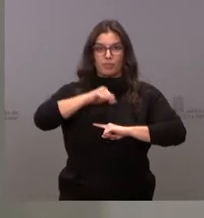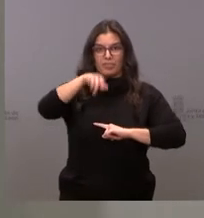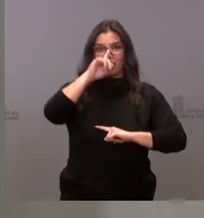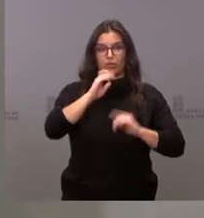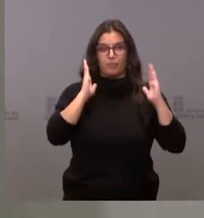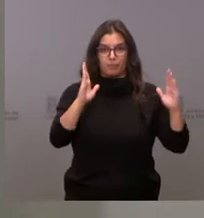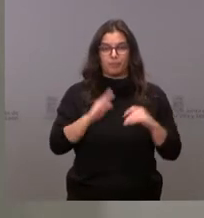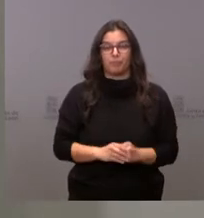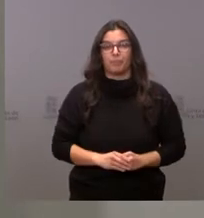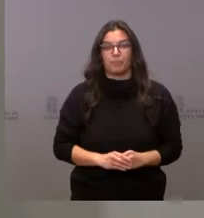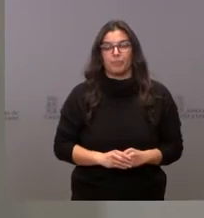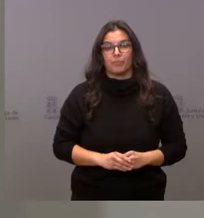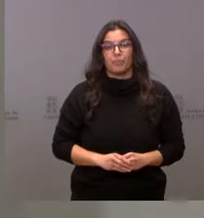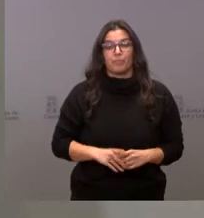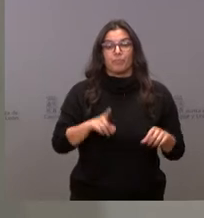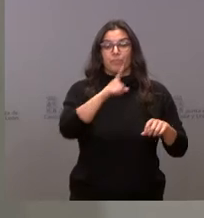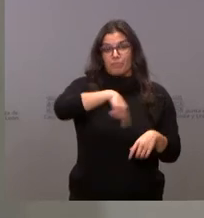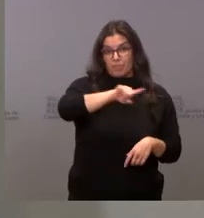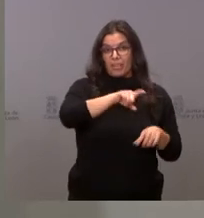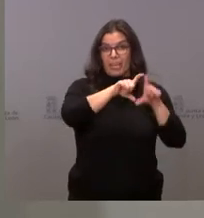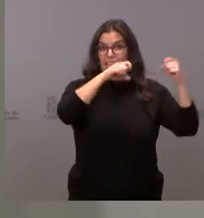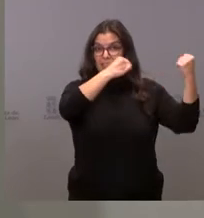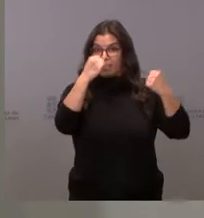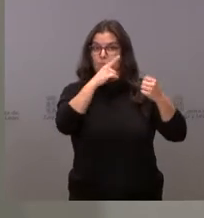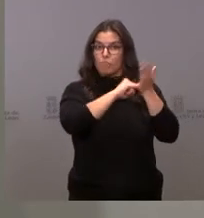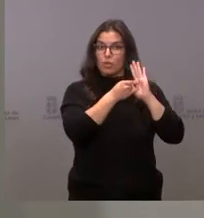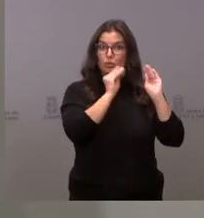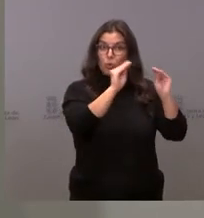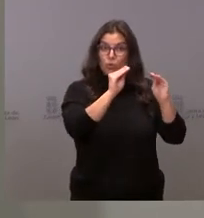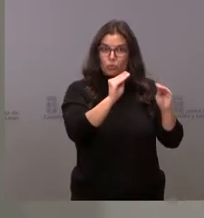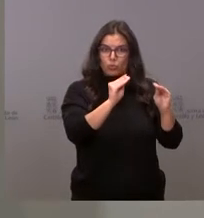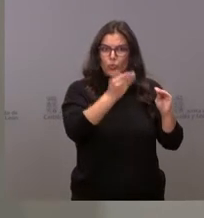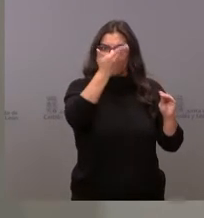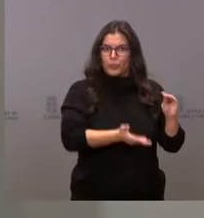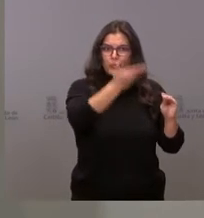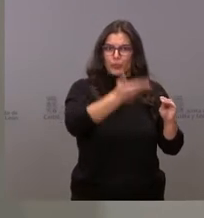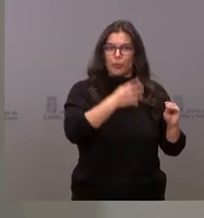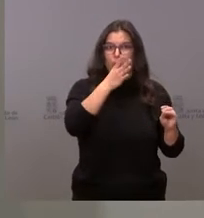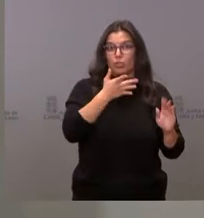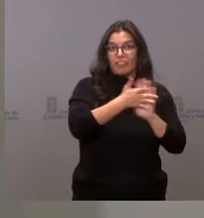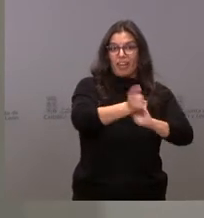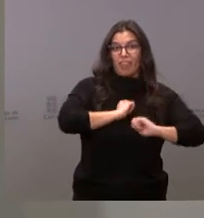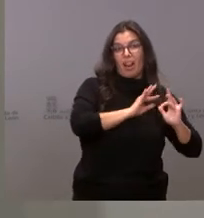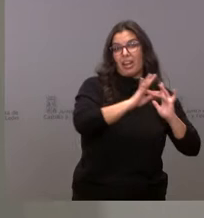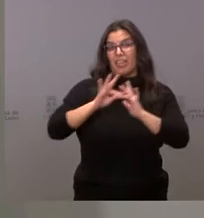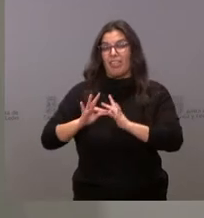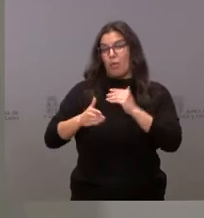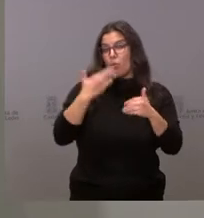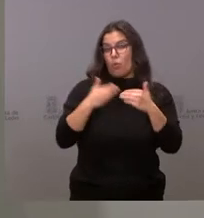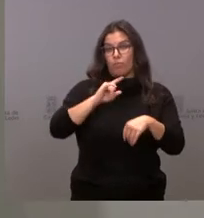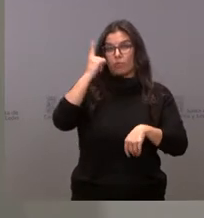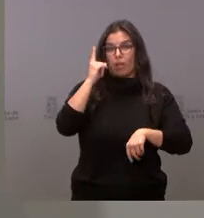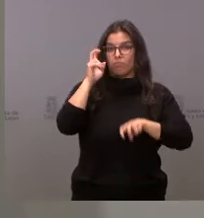año. Esta entidad, cuyos proyectos sitúan a nuestra comunidad en la vanguardia de América, colabora y apoya la labor